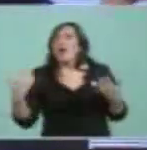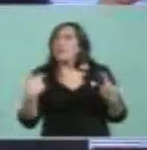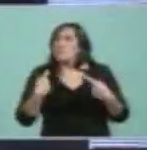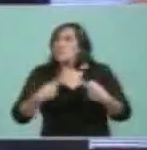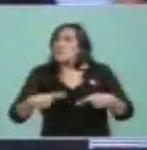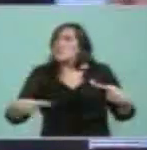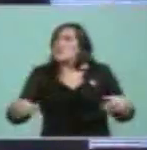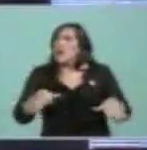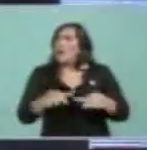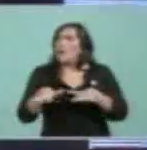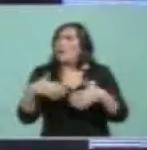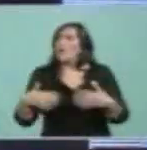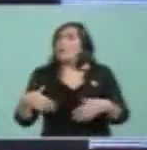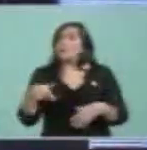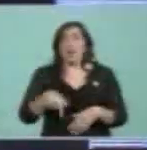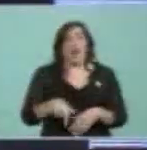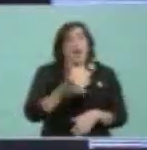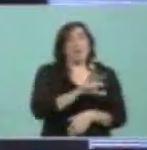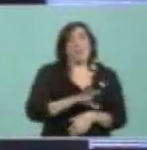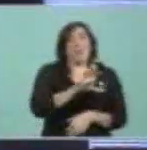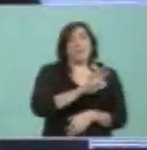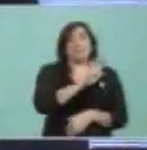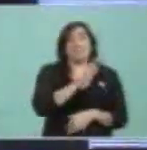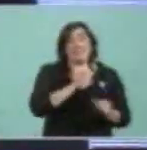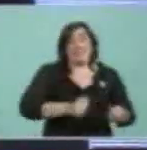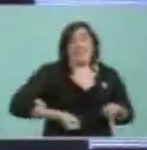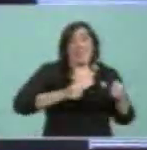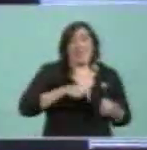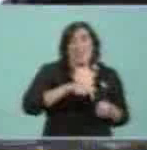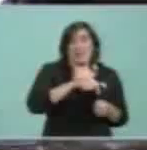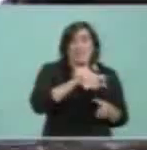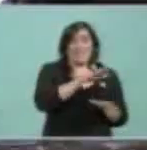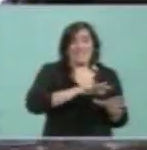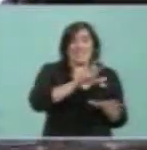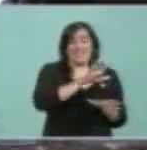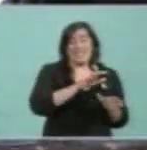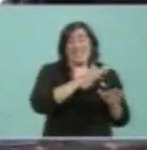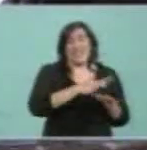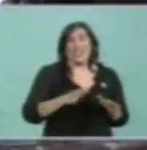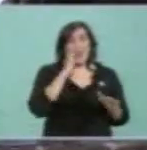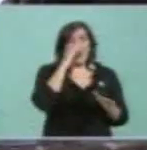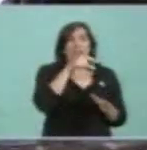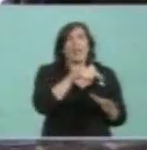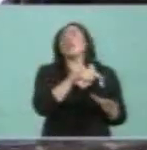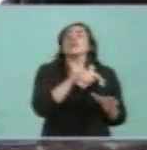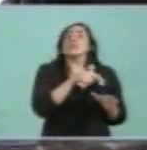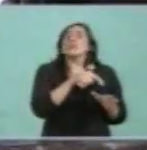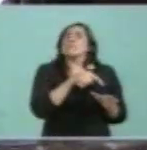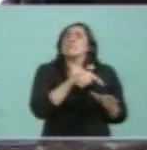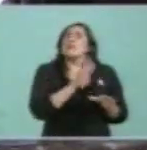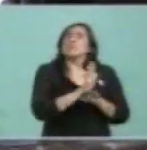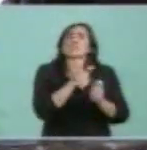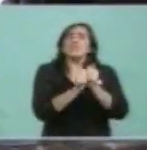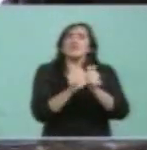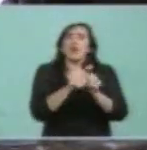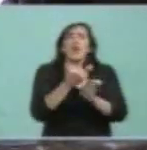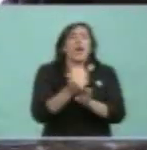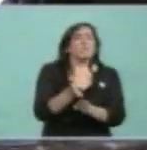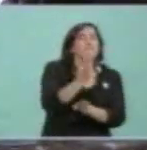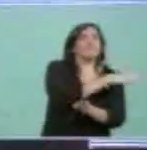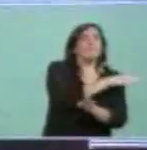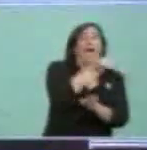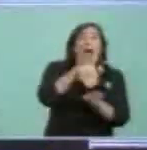el gobernador de una nueva etapa aquí en la provincia, en esta ciudad de Bariloche, en la que parece que la historia disociaba a Bariloche. Una de nuestras ciudades,